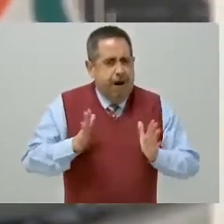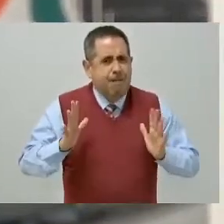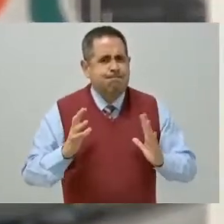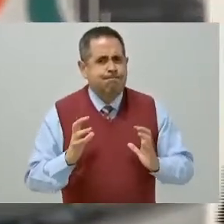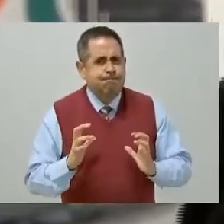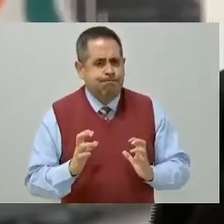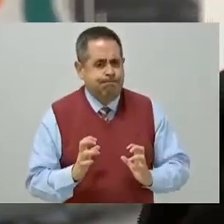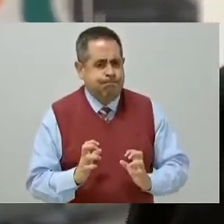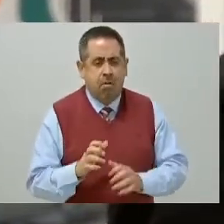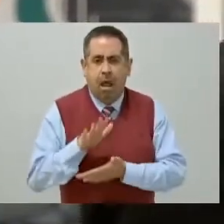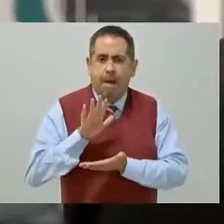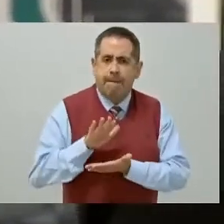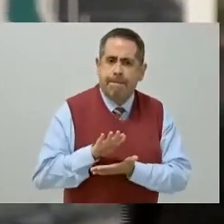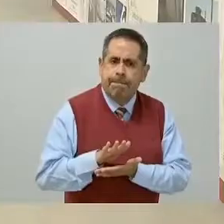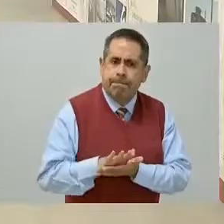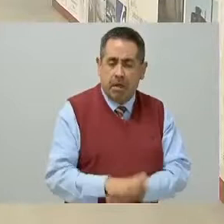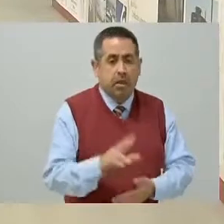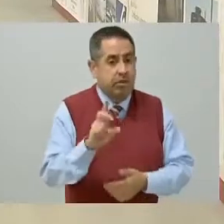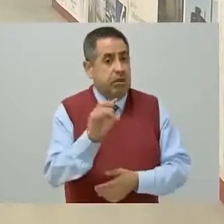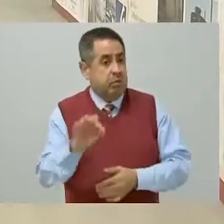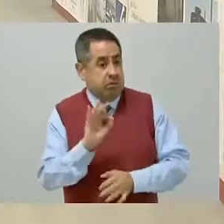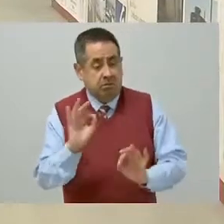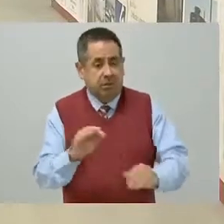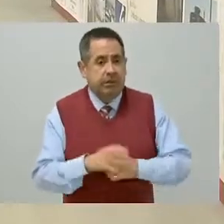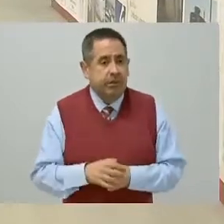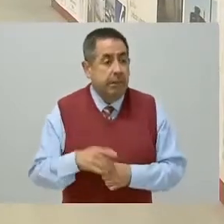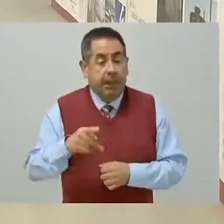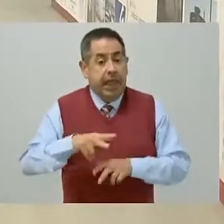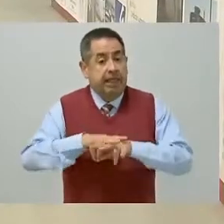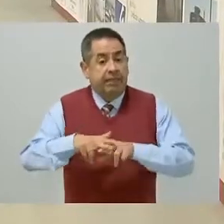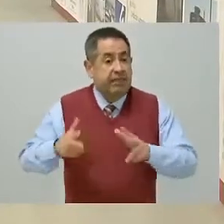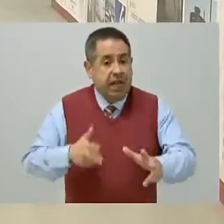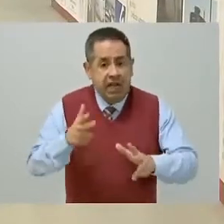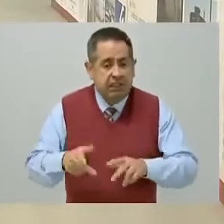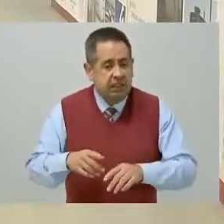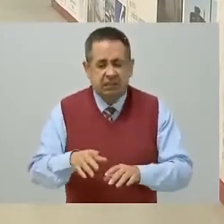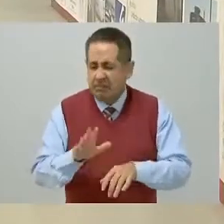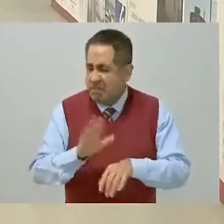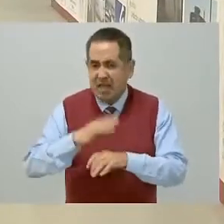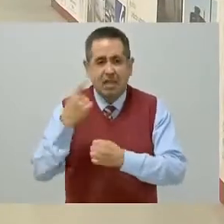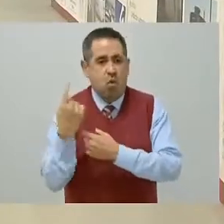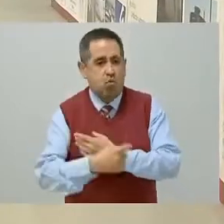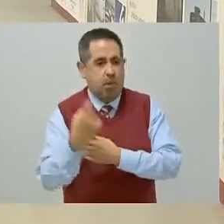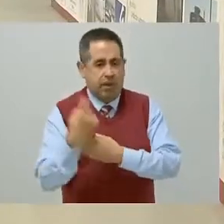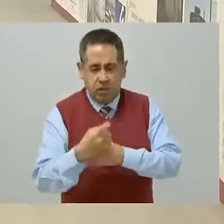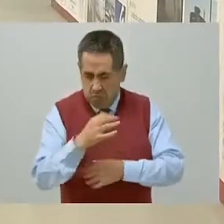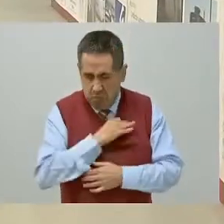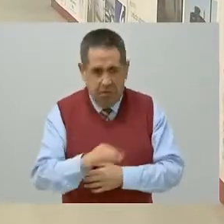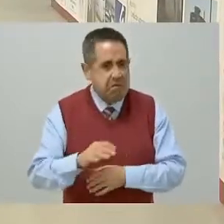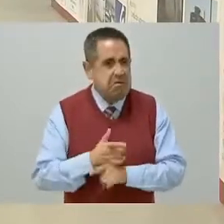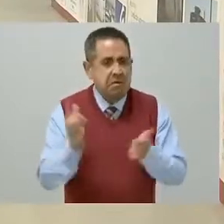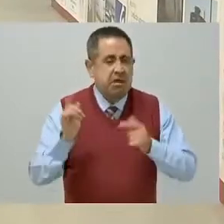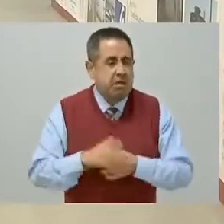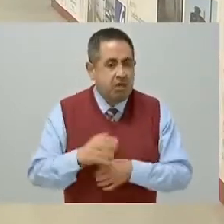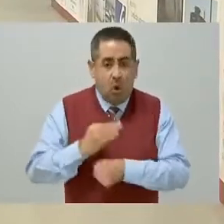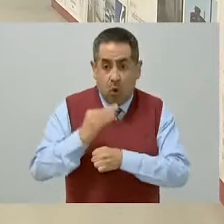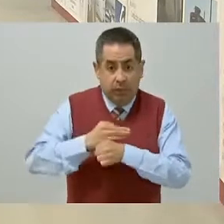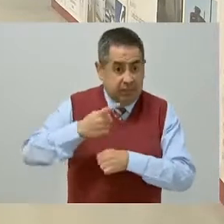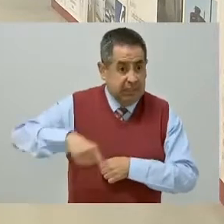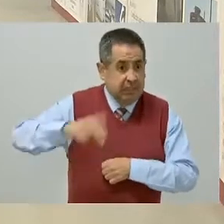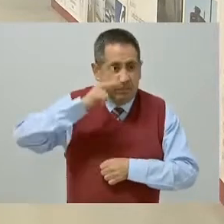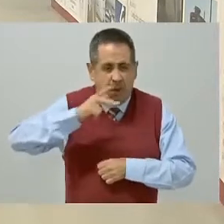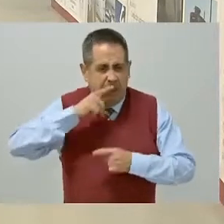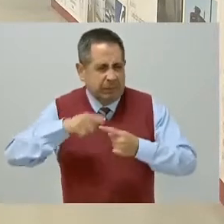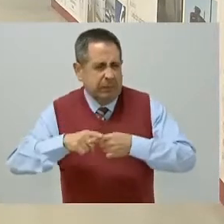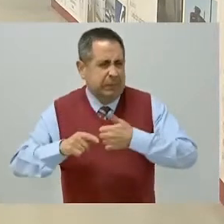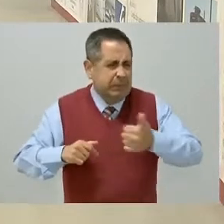por ciento más o menos. Son trenes que pueden ser totalmente automáticos. Ahorita en las pruebas, los